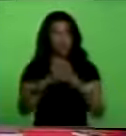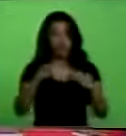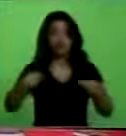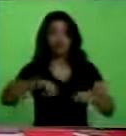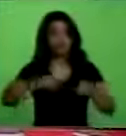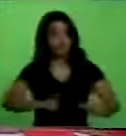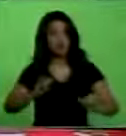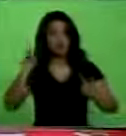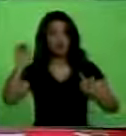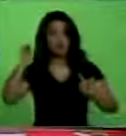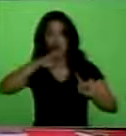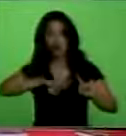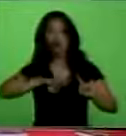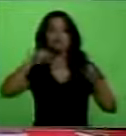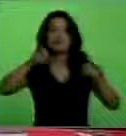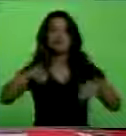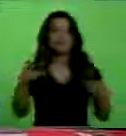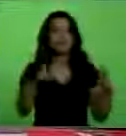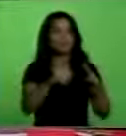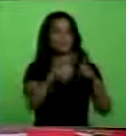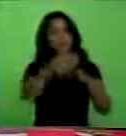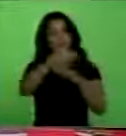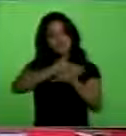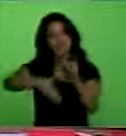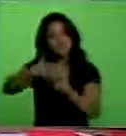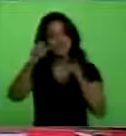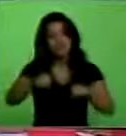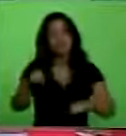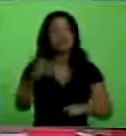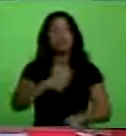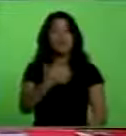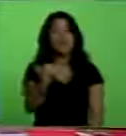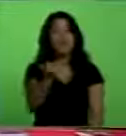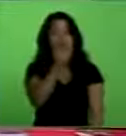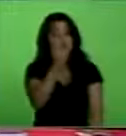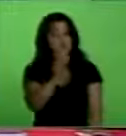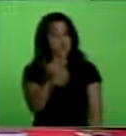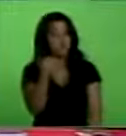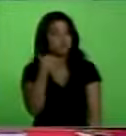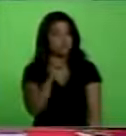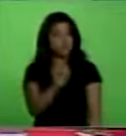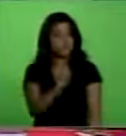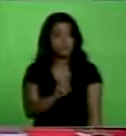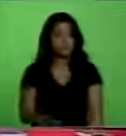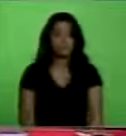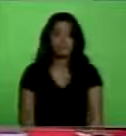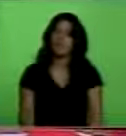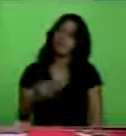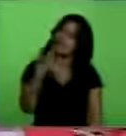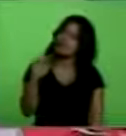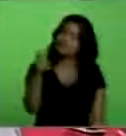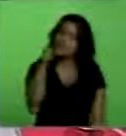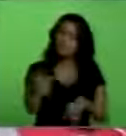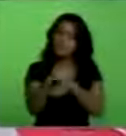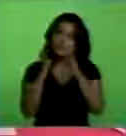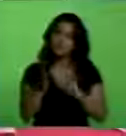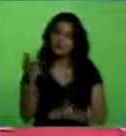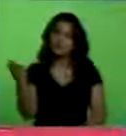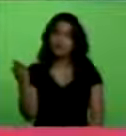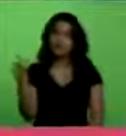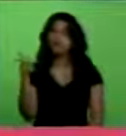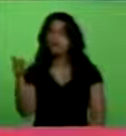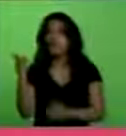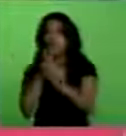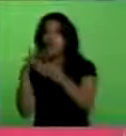no podemos fallar. Así que, muchas gracias, querido compañero Canciller Almagro, denle al